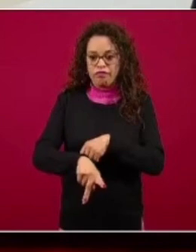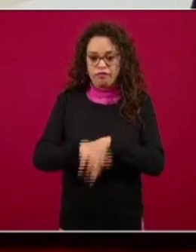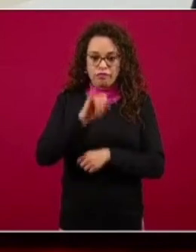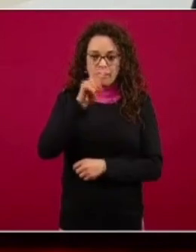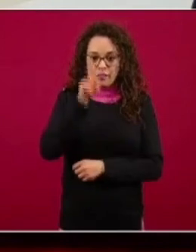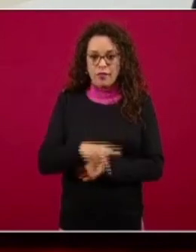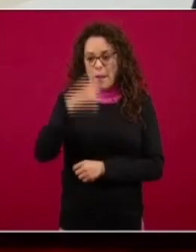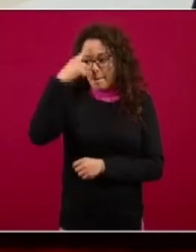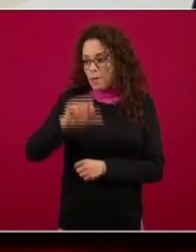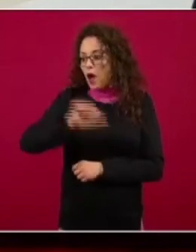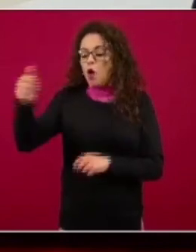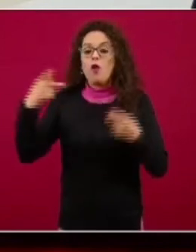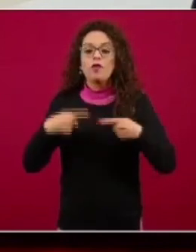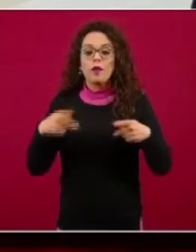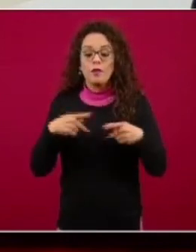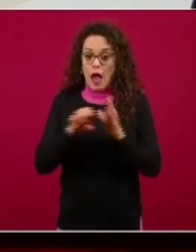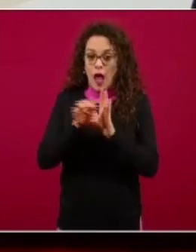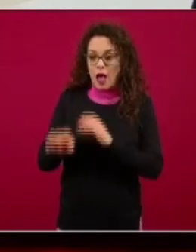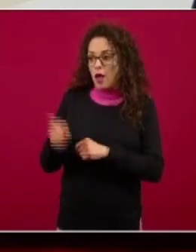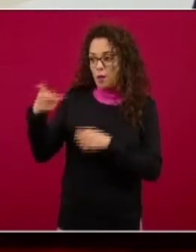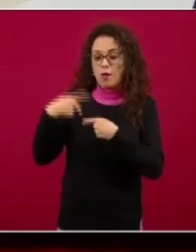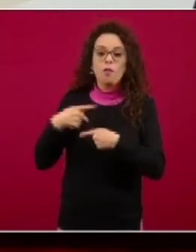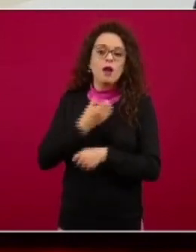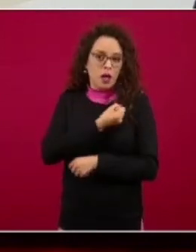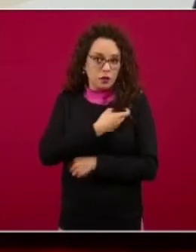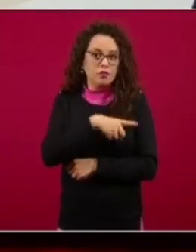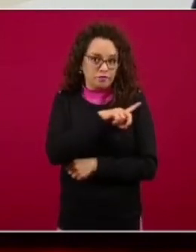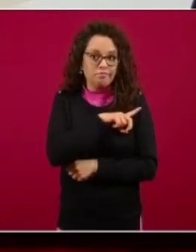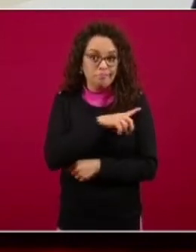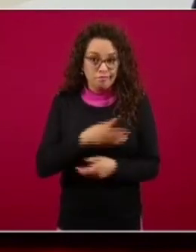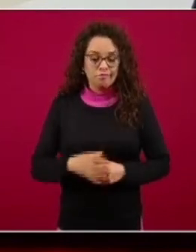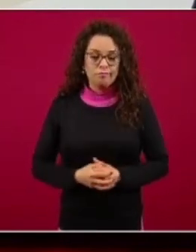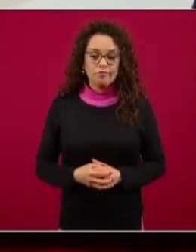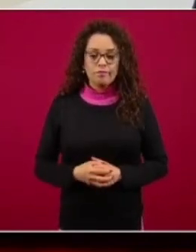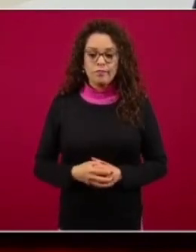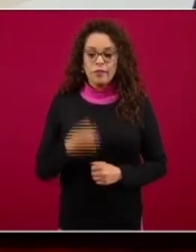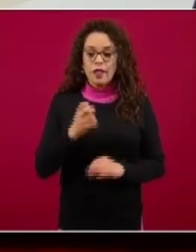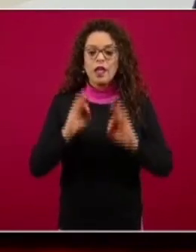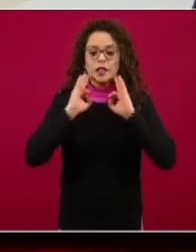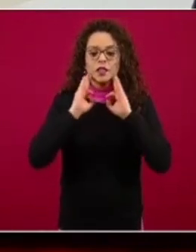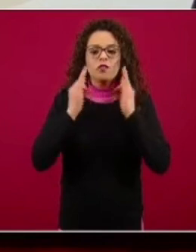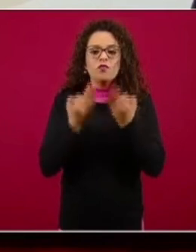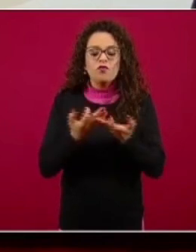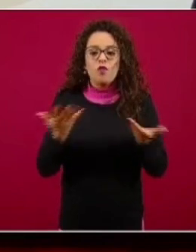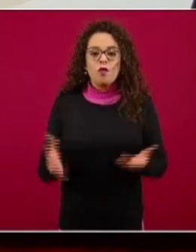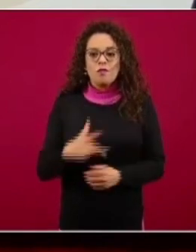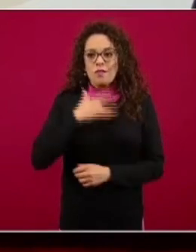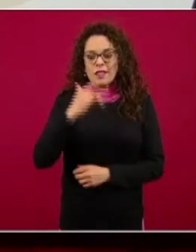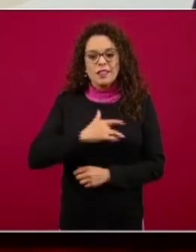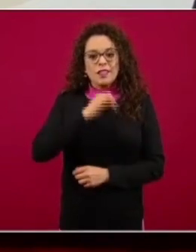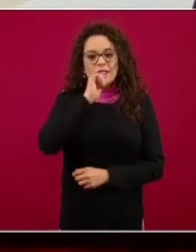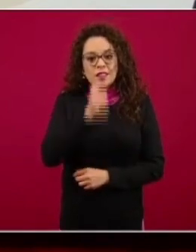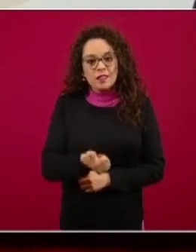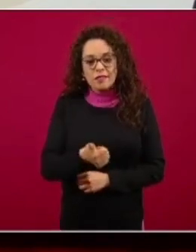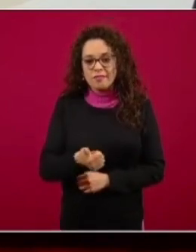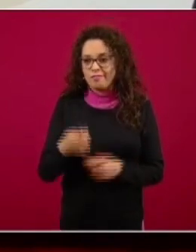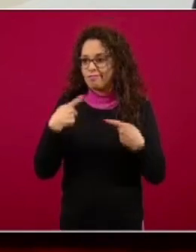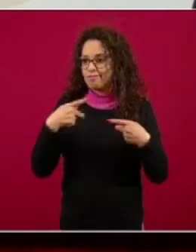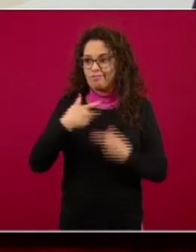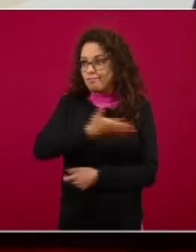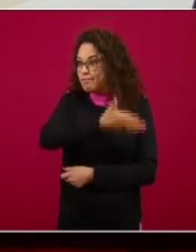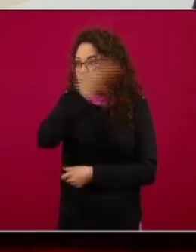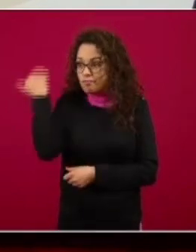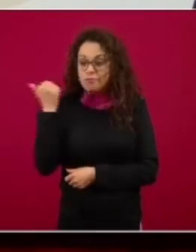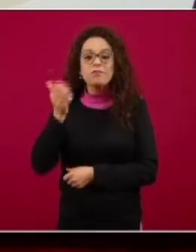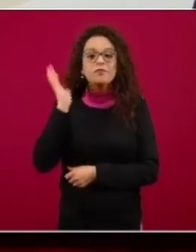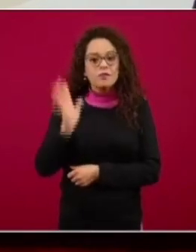sanas. Ese es un extremo de esta enfermedad, la forma asintomática y que sin saberlo la gente tuvo la enfermedad.